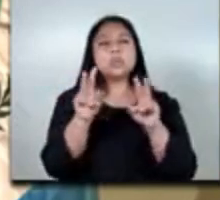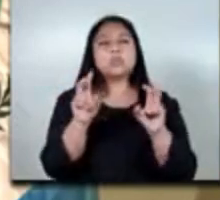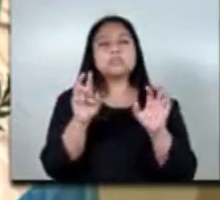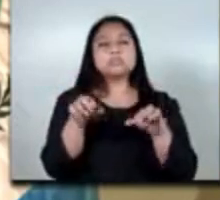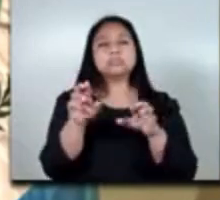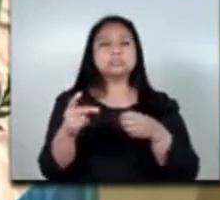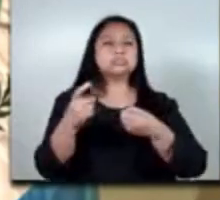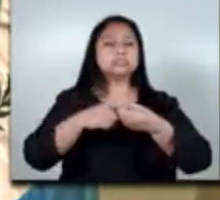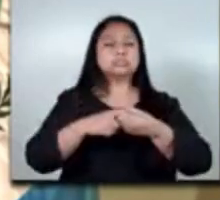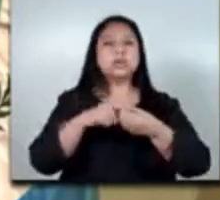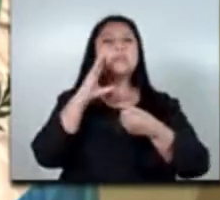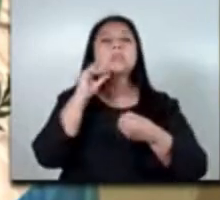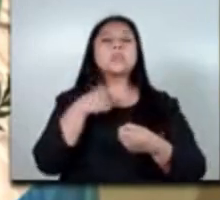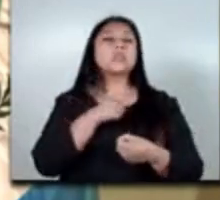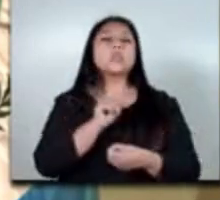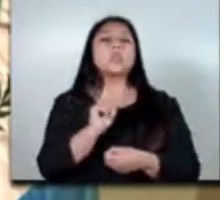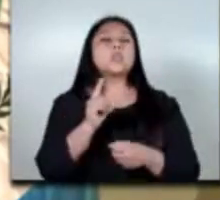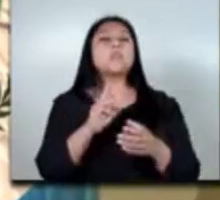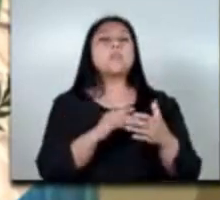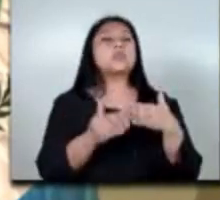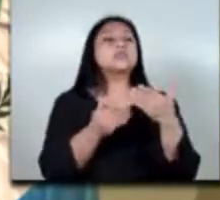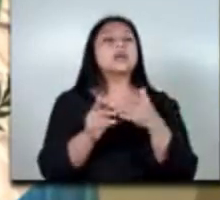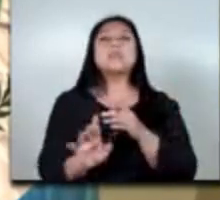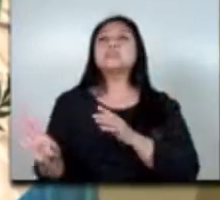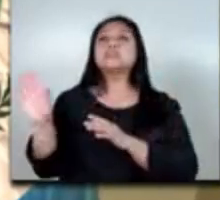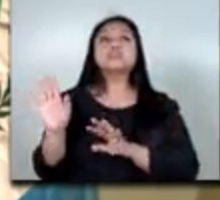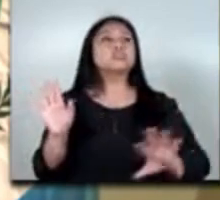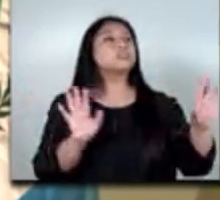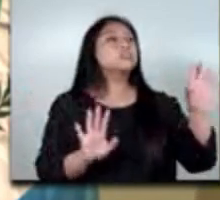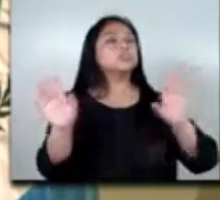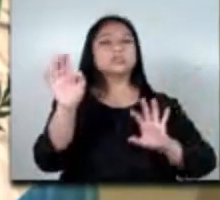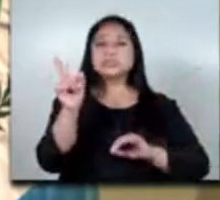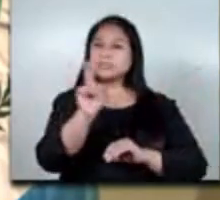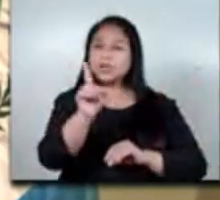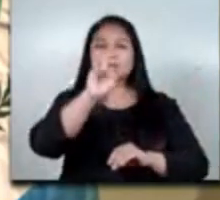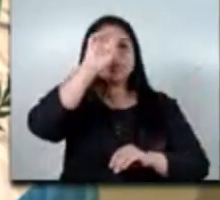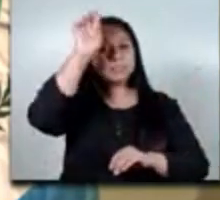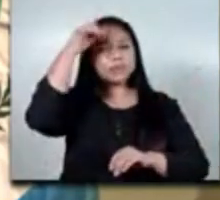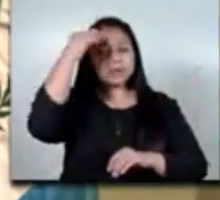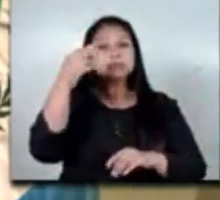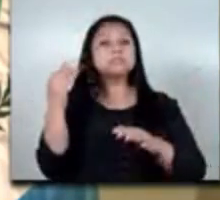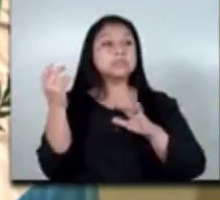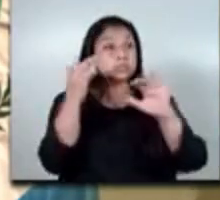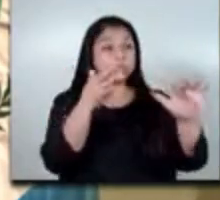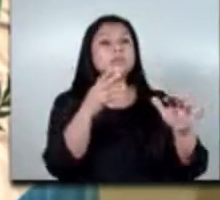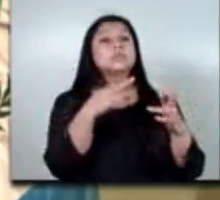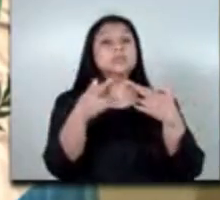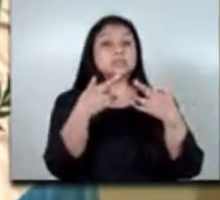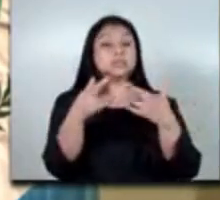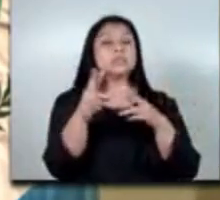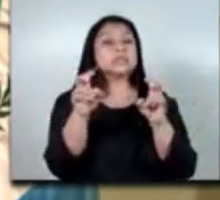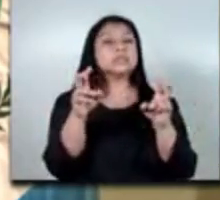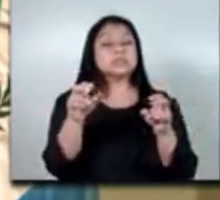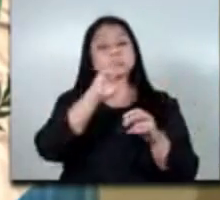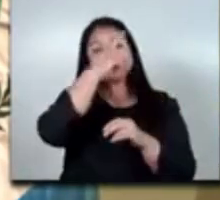porque no es un proceso aislado ya que las políticas migratorias están fuertemente relacionadas con las políticas de